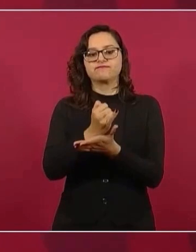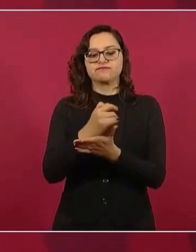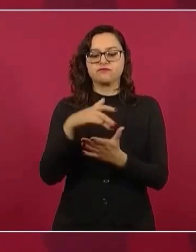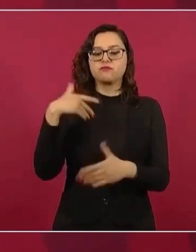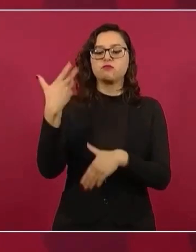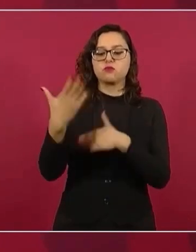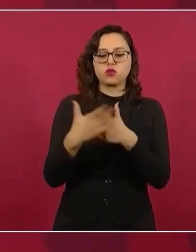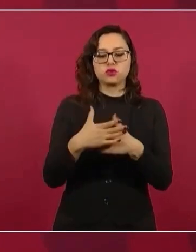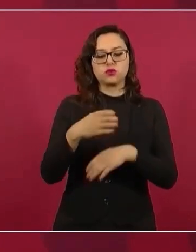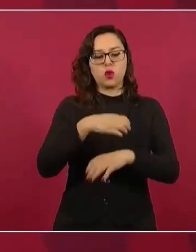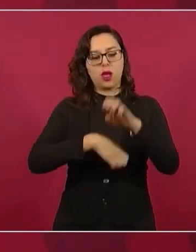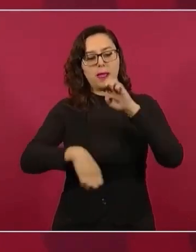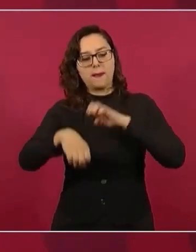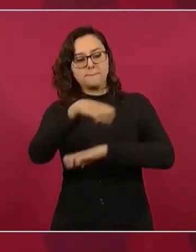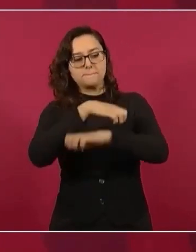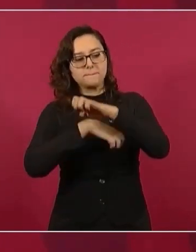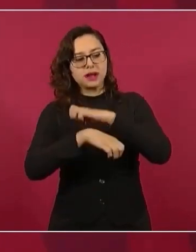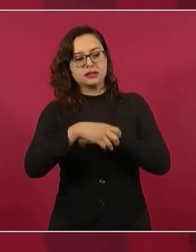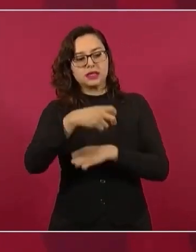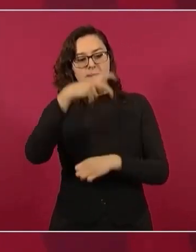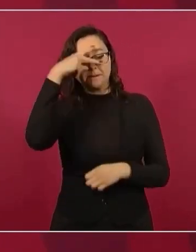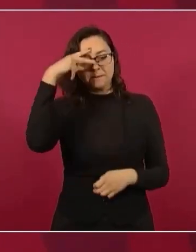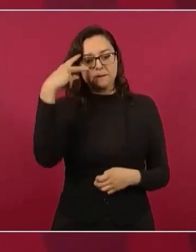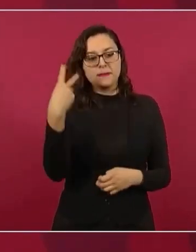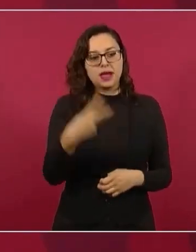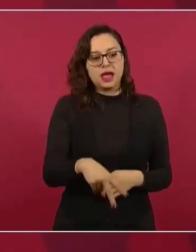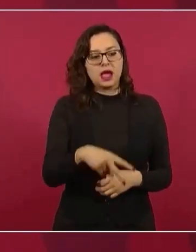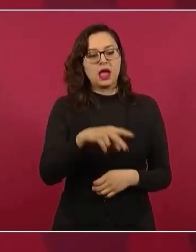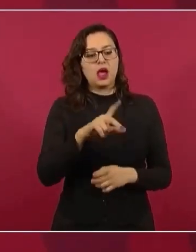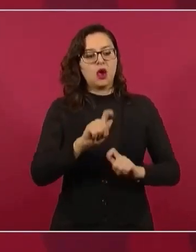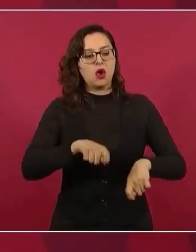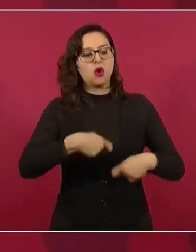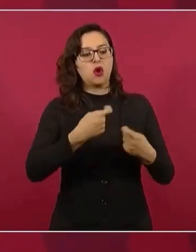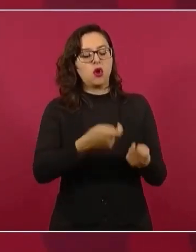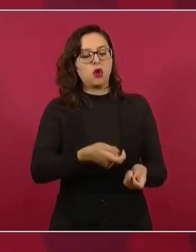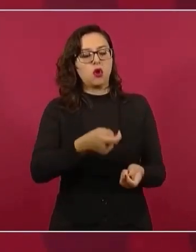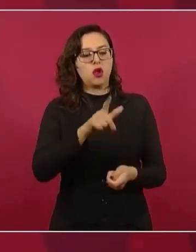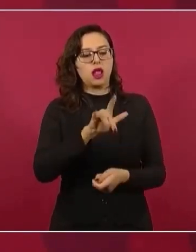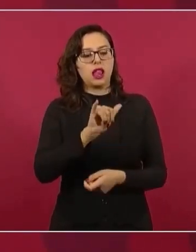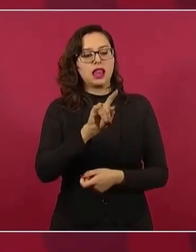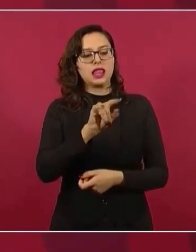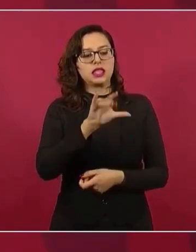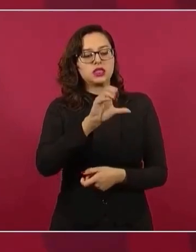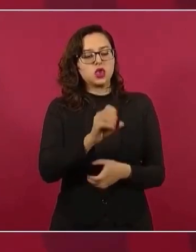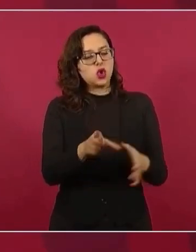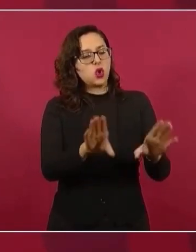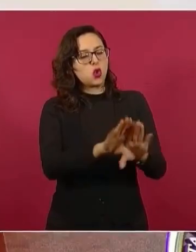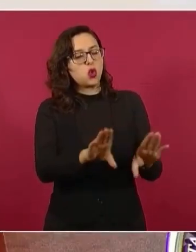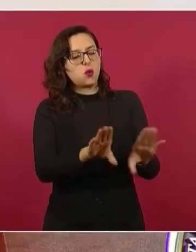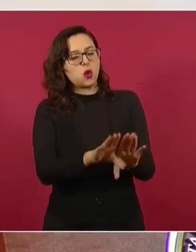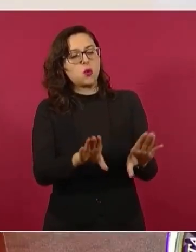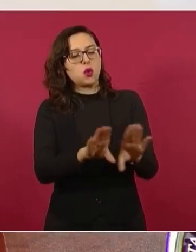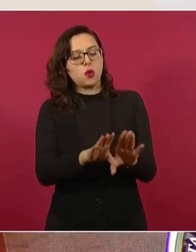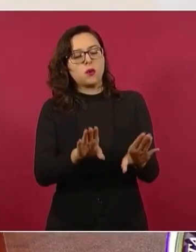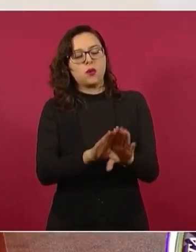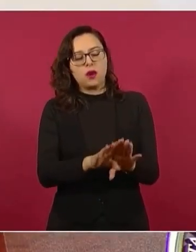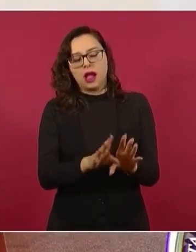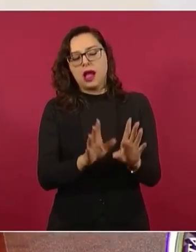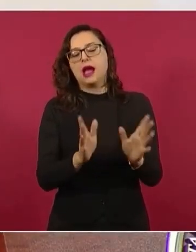de la empresa mexicana que va a manejar lo del litio